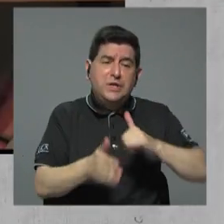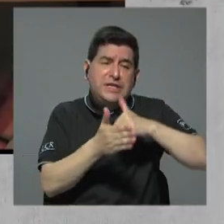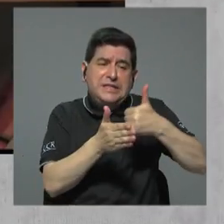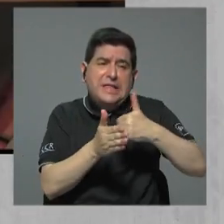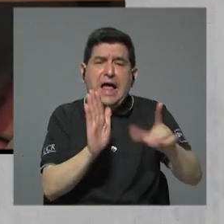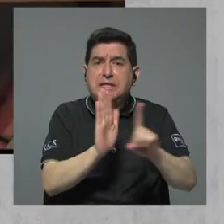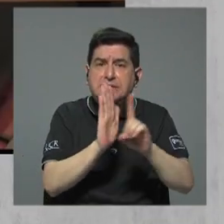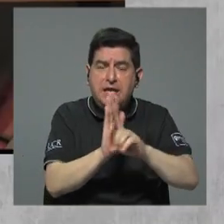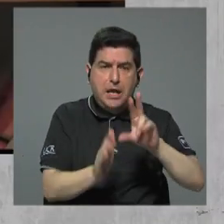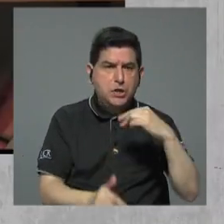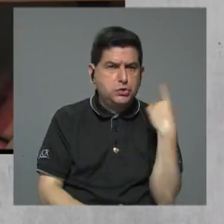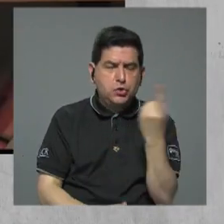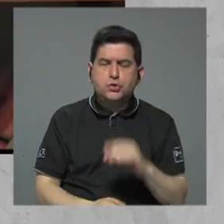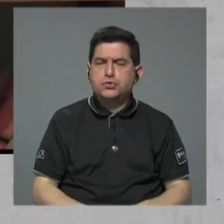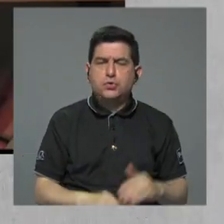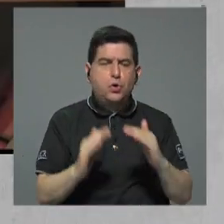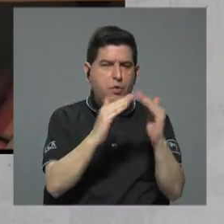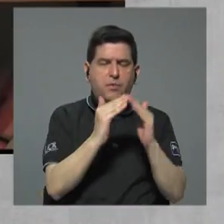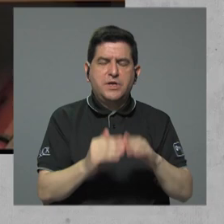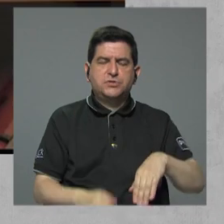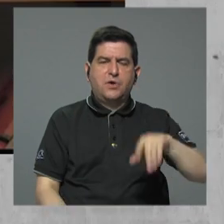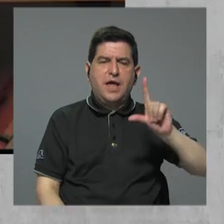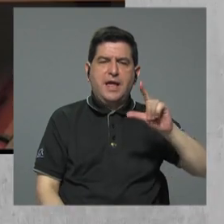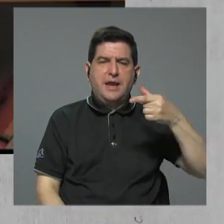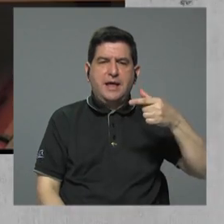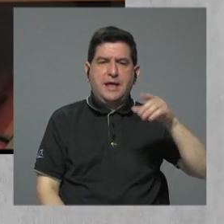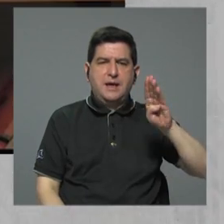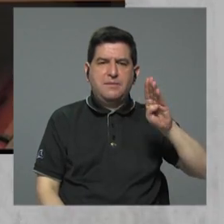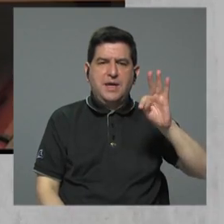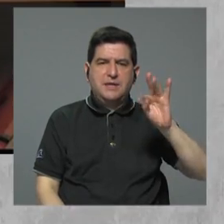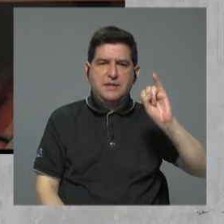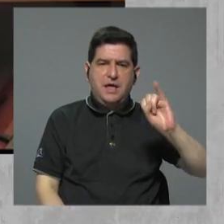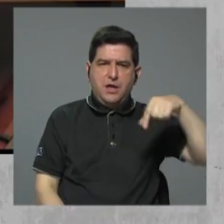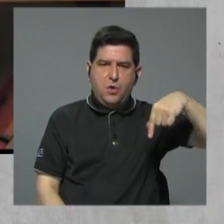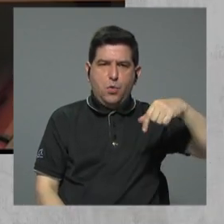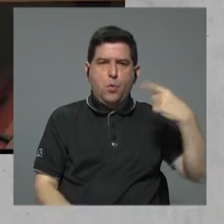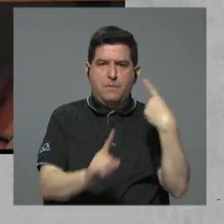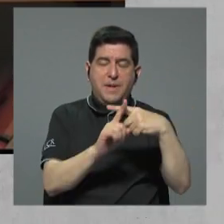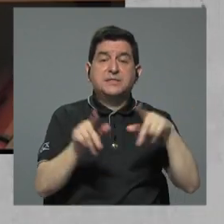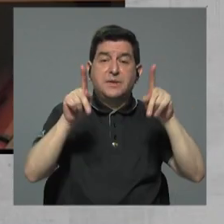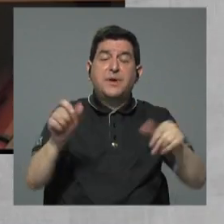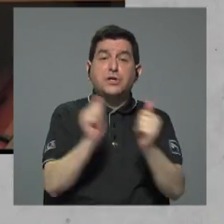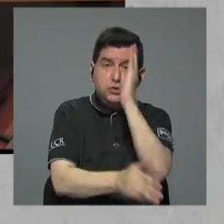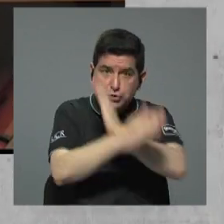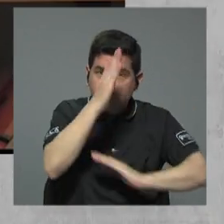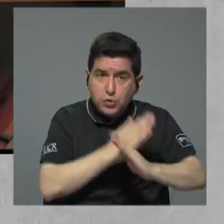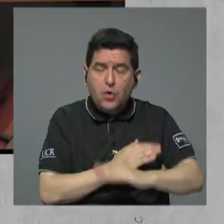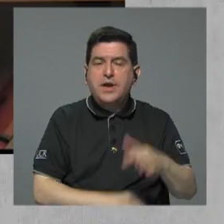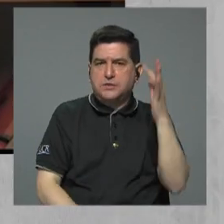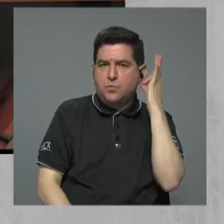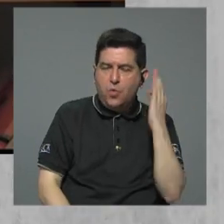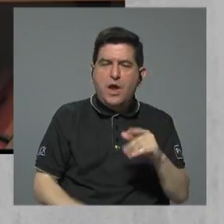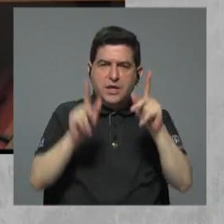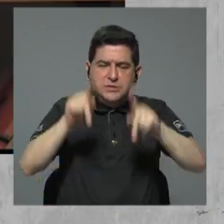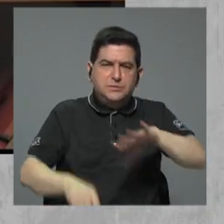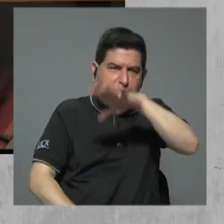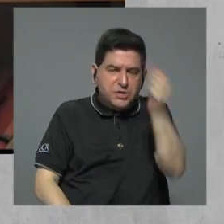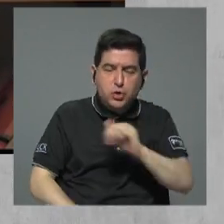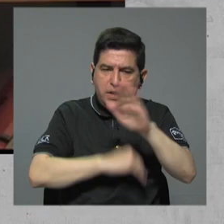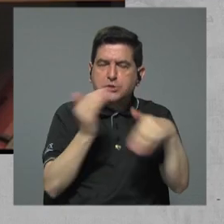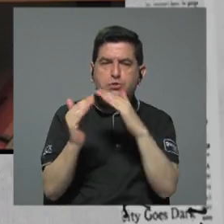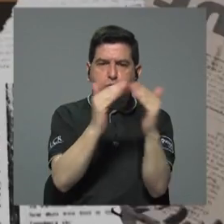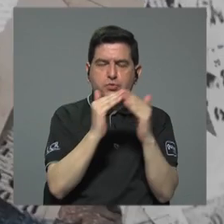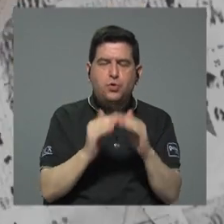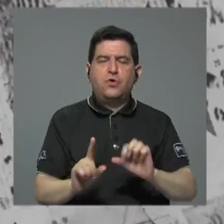derechos no solo de la población LGBT+, sino también de las mujeres, de las personas con discapacidad, personas afro de cualquier población